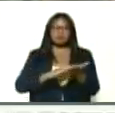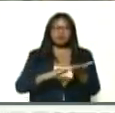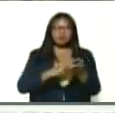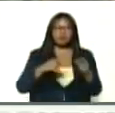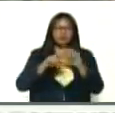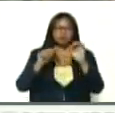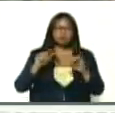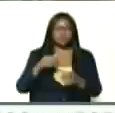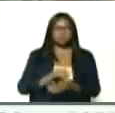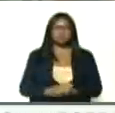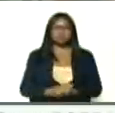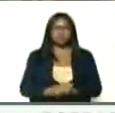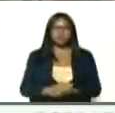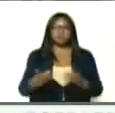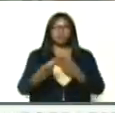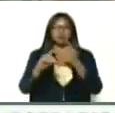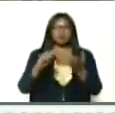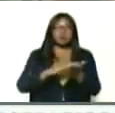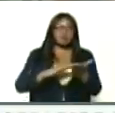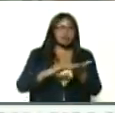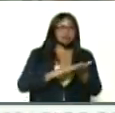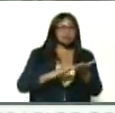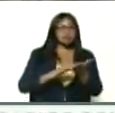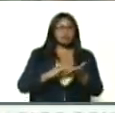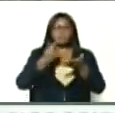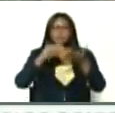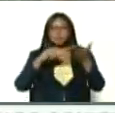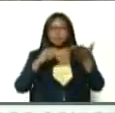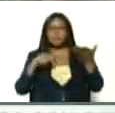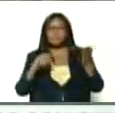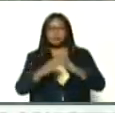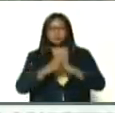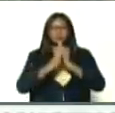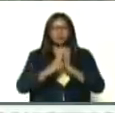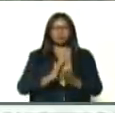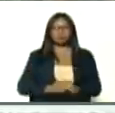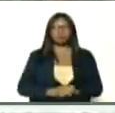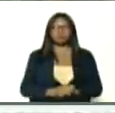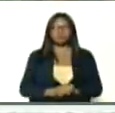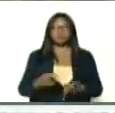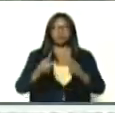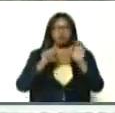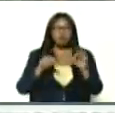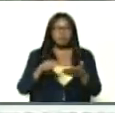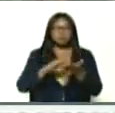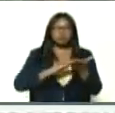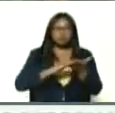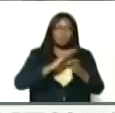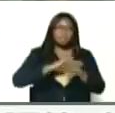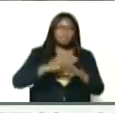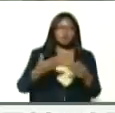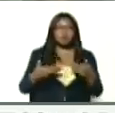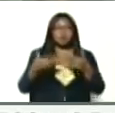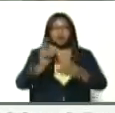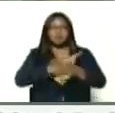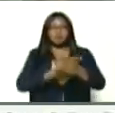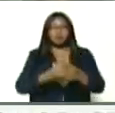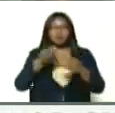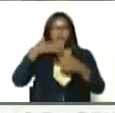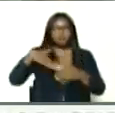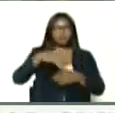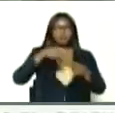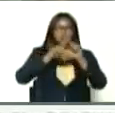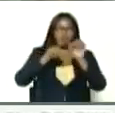la democracia, las soluciones, tomen nota, es una democracia, las soluciones, porque al darle, el poder al pueblo,